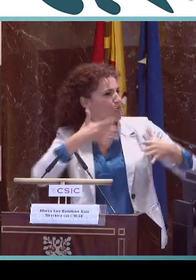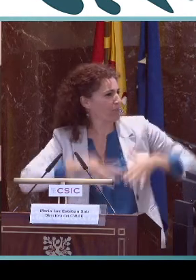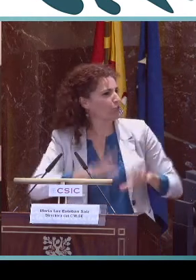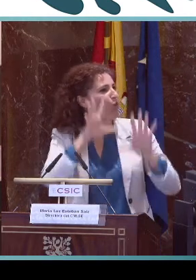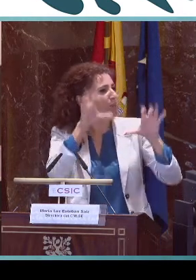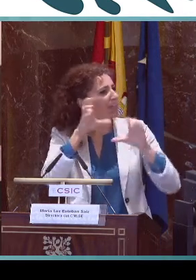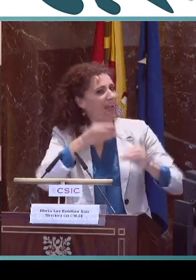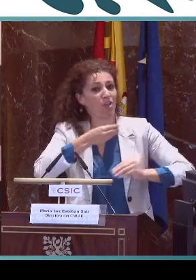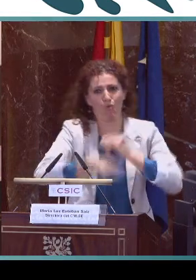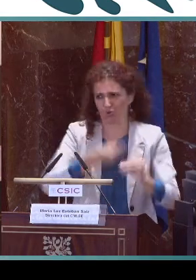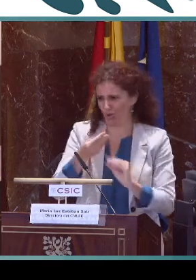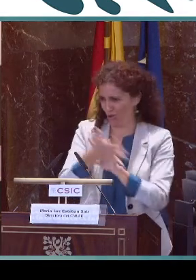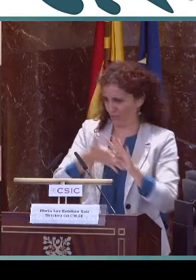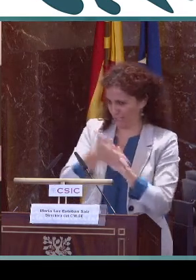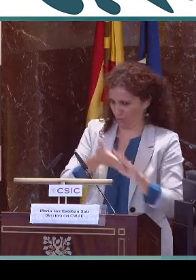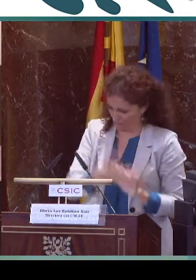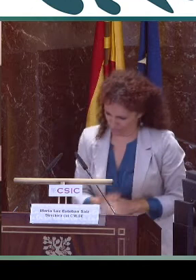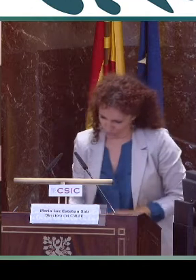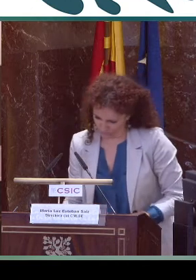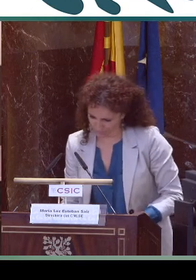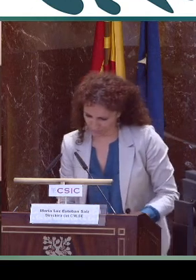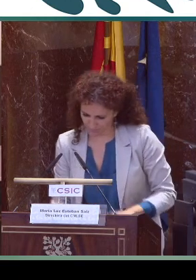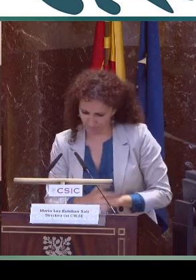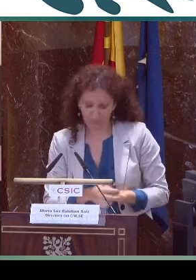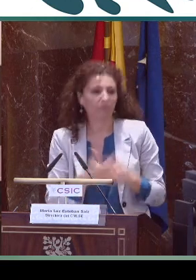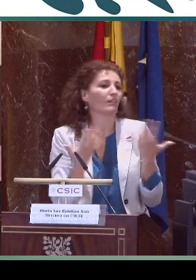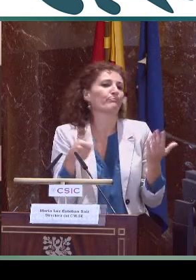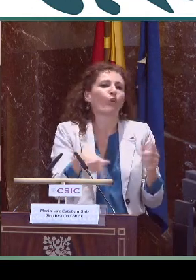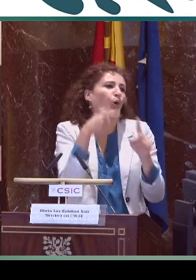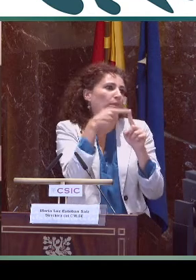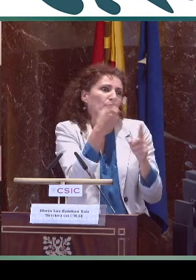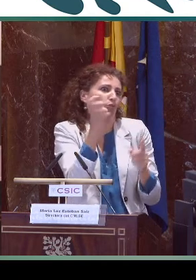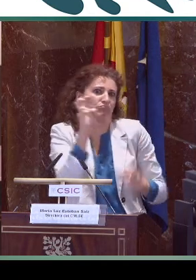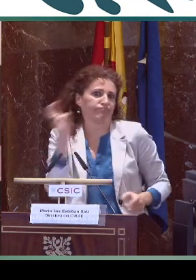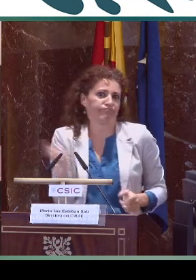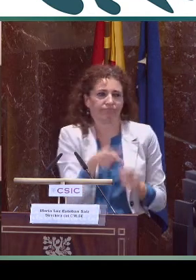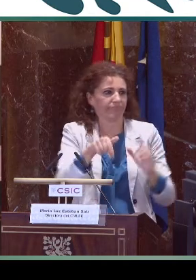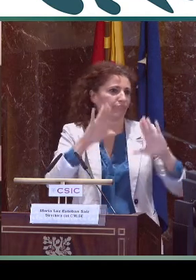y siguiendo las directrices de la Ley 27-2007 que marca estos aspectos.